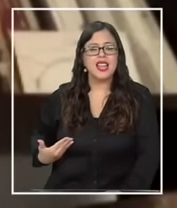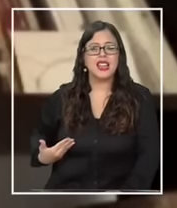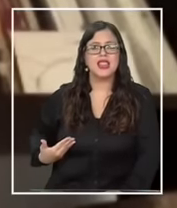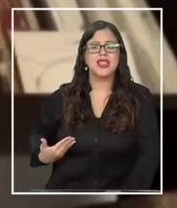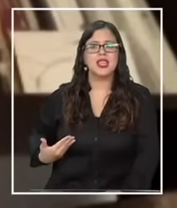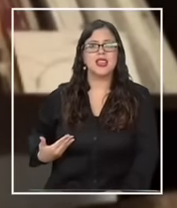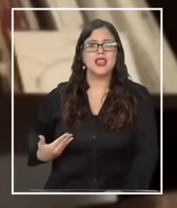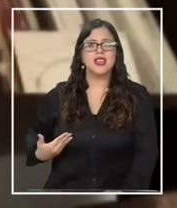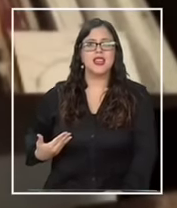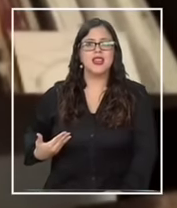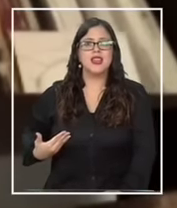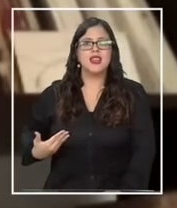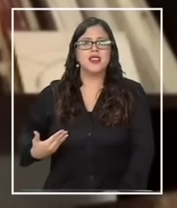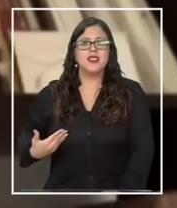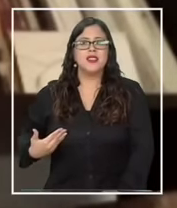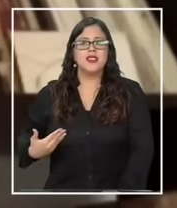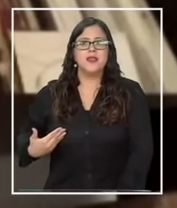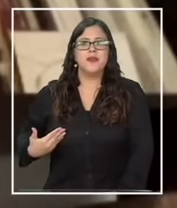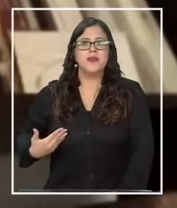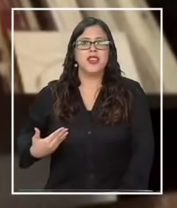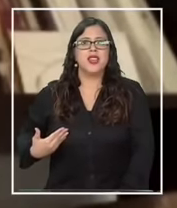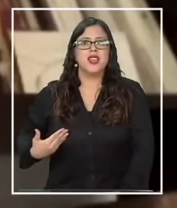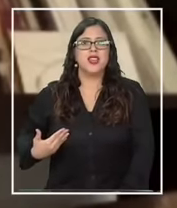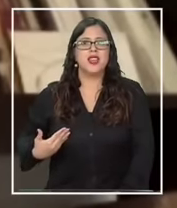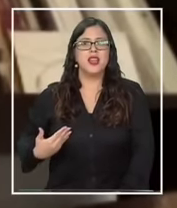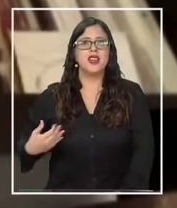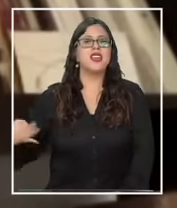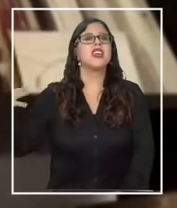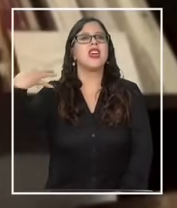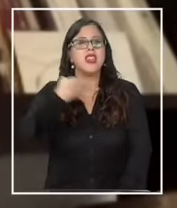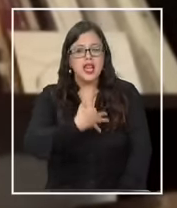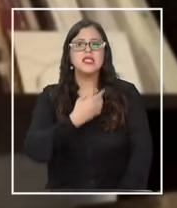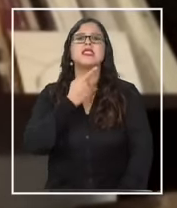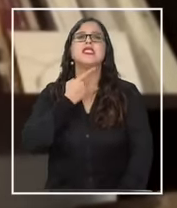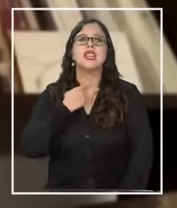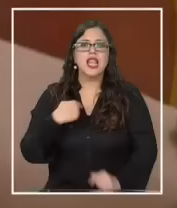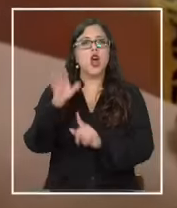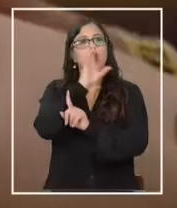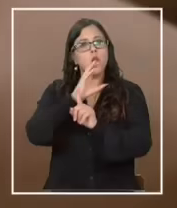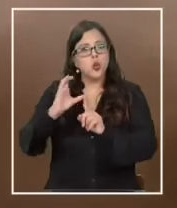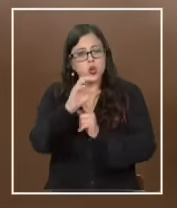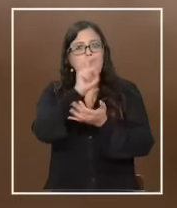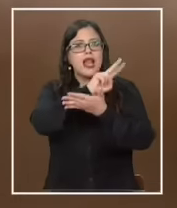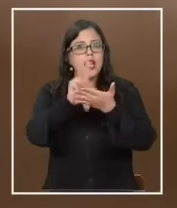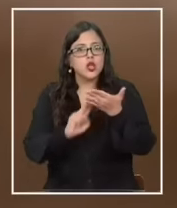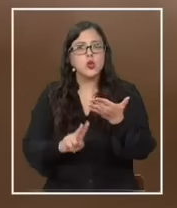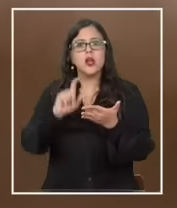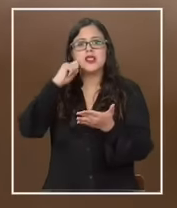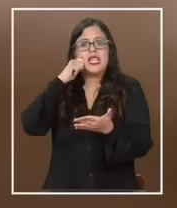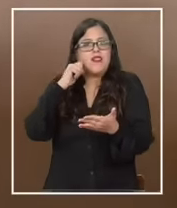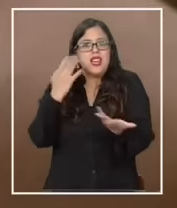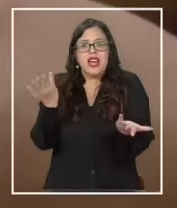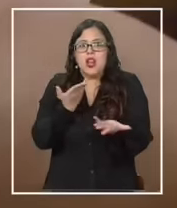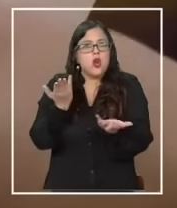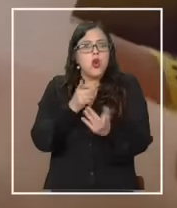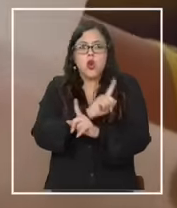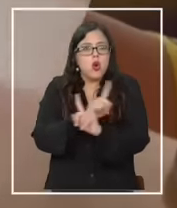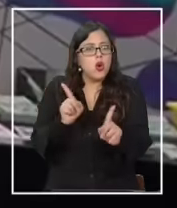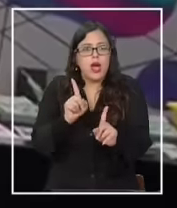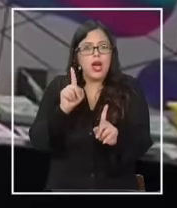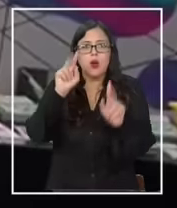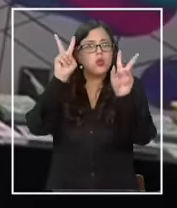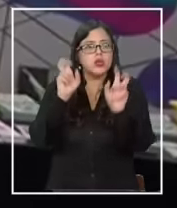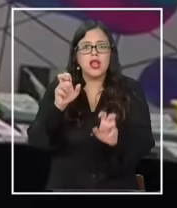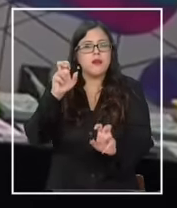hecho hincapié en su interés por la cultura en su interés por la lectura es un despropósito y una pésima